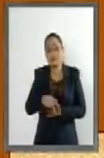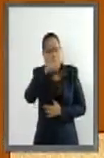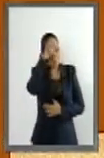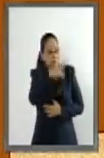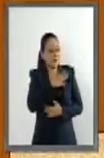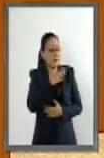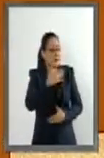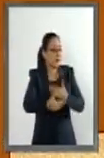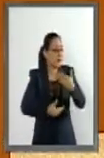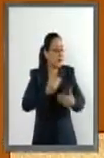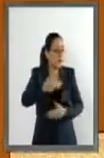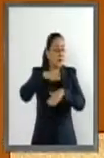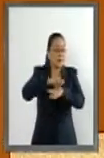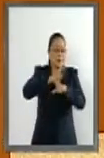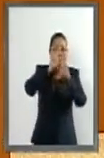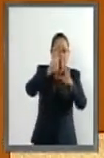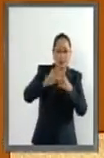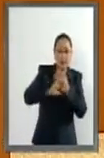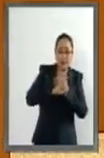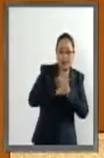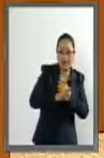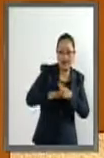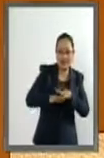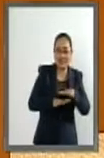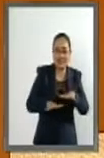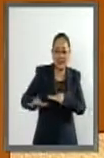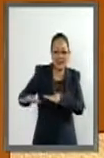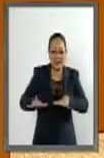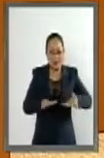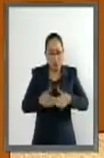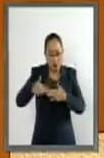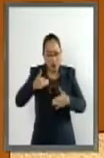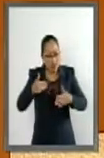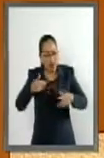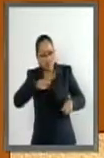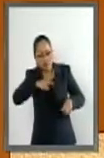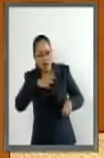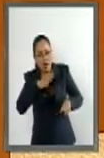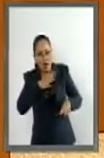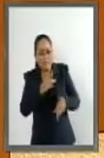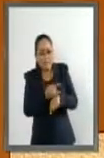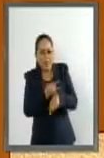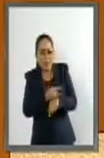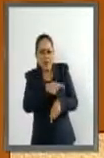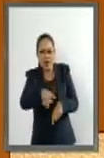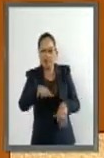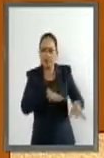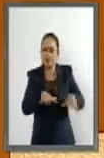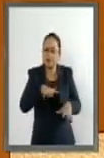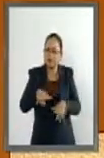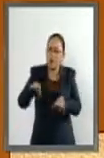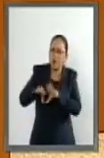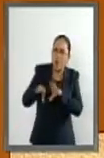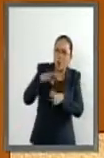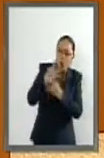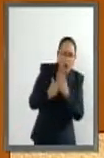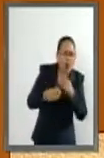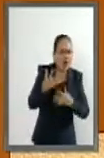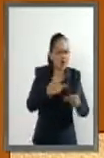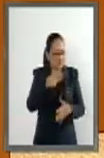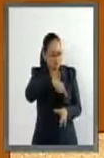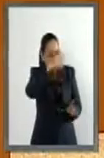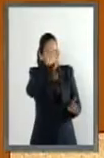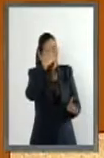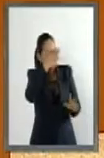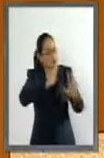avanzado en materia de prevención de sismos y en la cultura de simulacros. En esta ocasión, no fue la excepción.